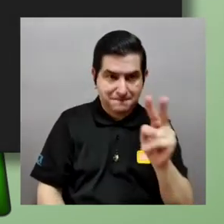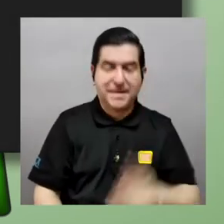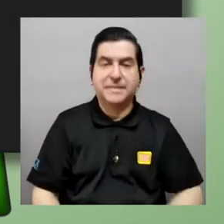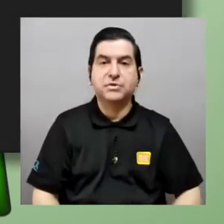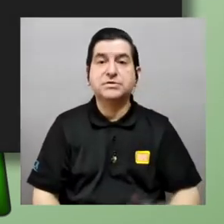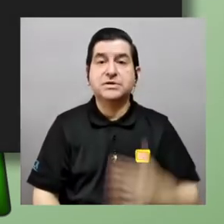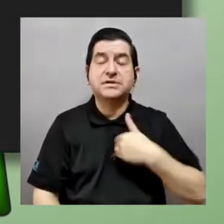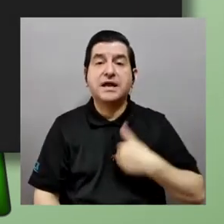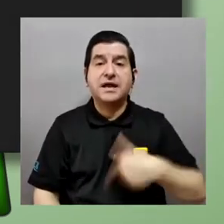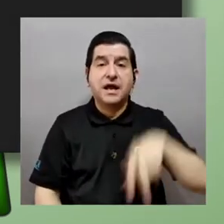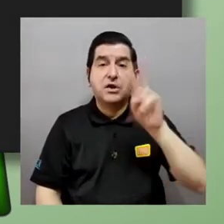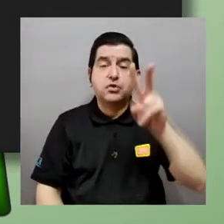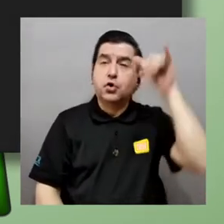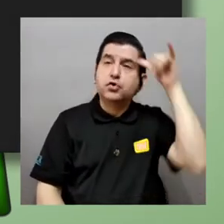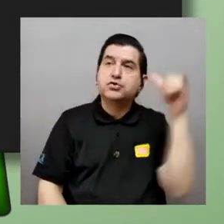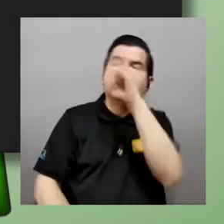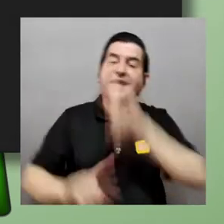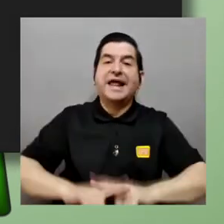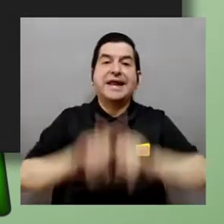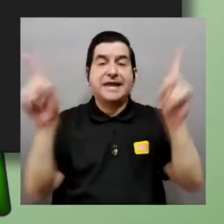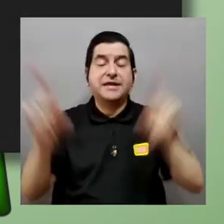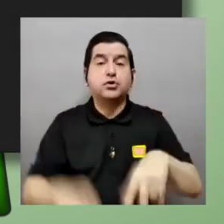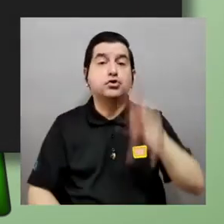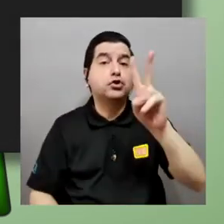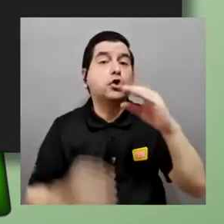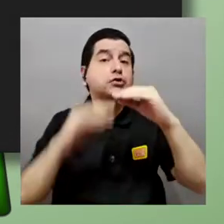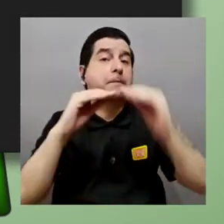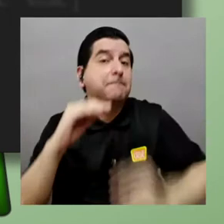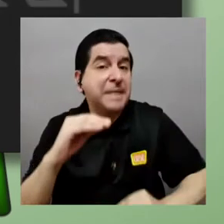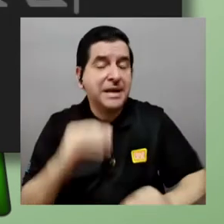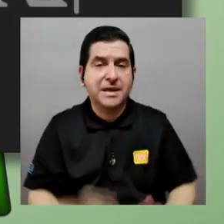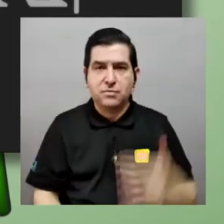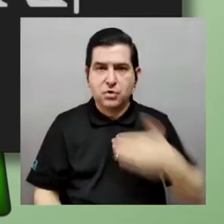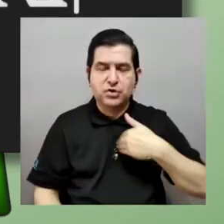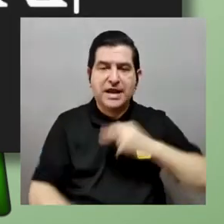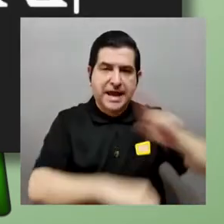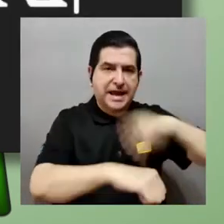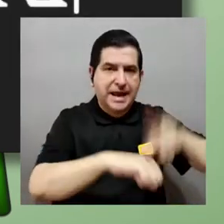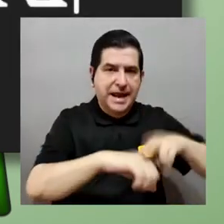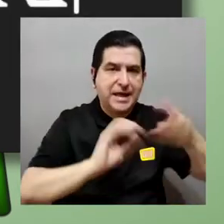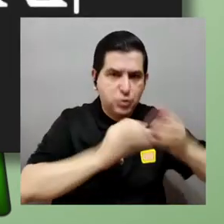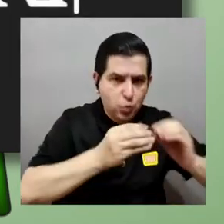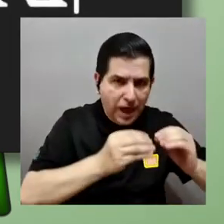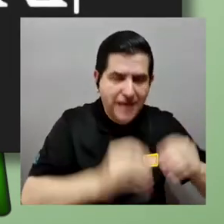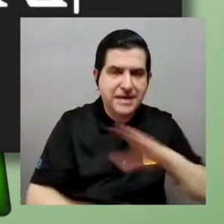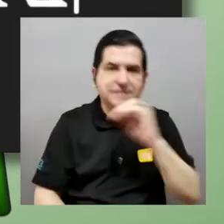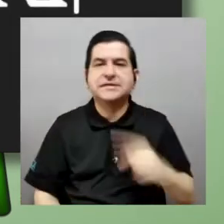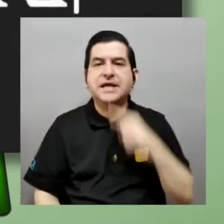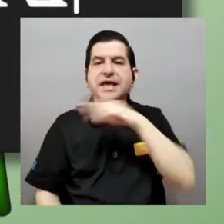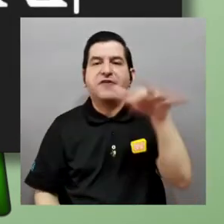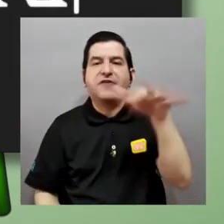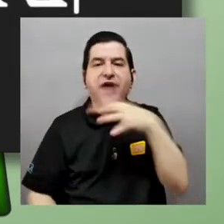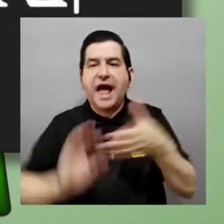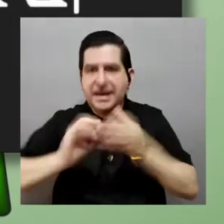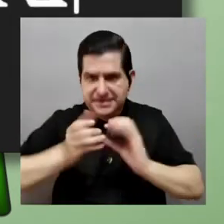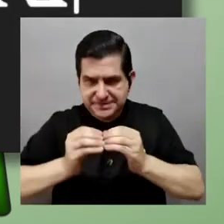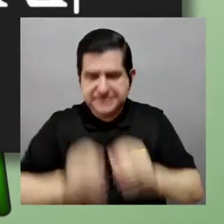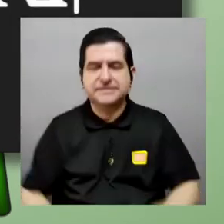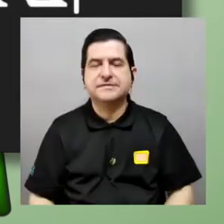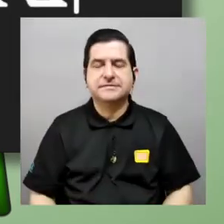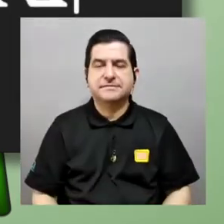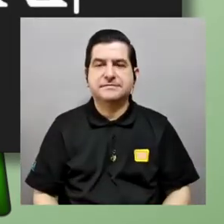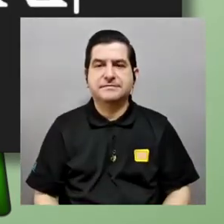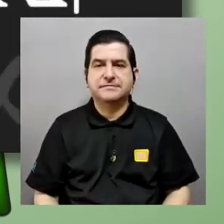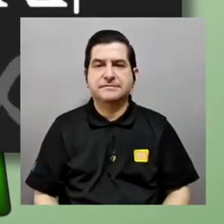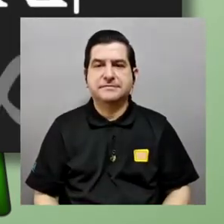infinitos distintos al menos dos porque está el de los naturales y está el de los reales naturales infinito más chiquito